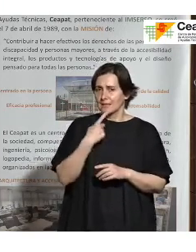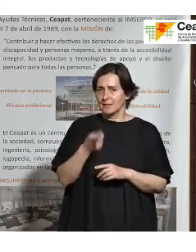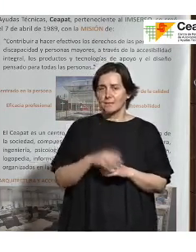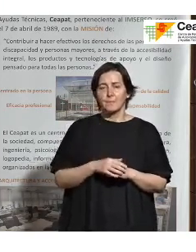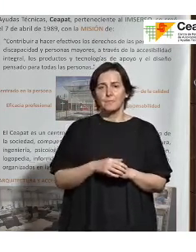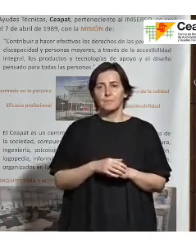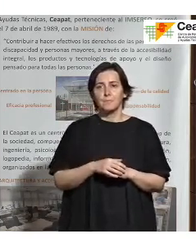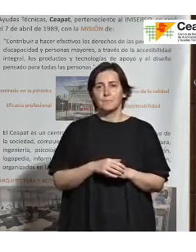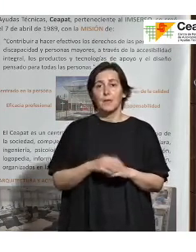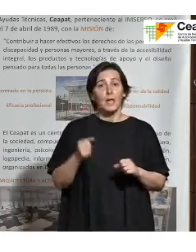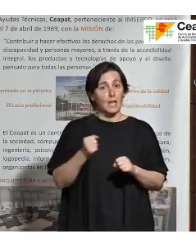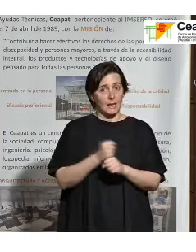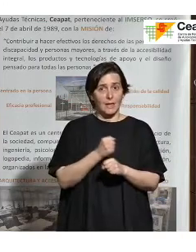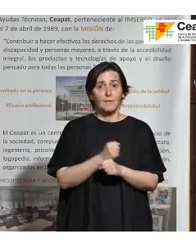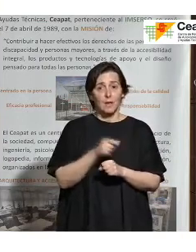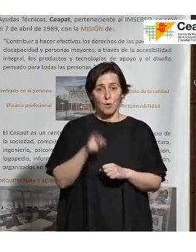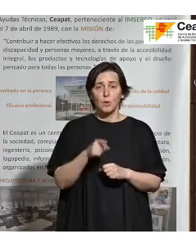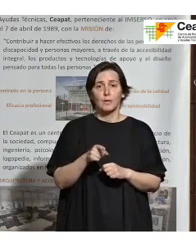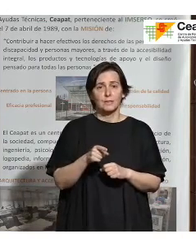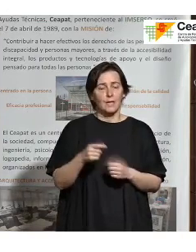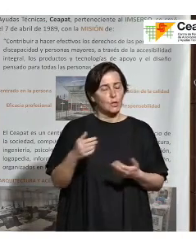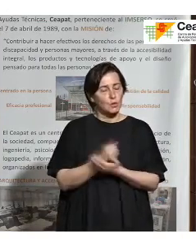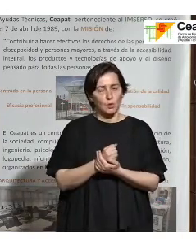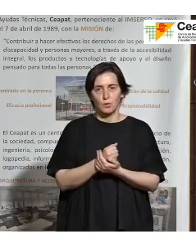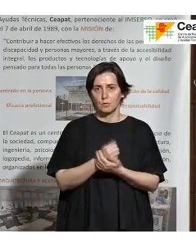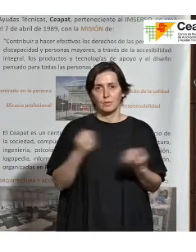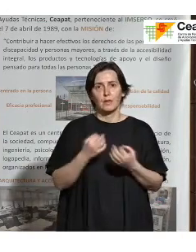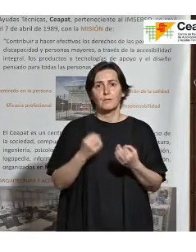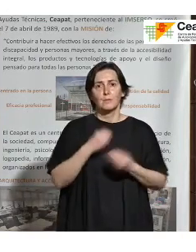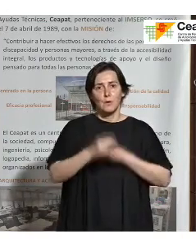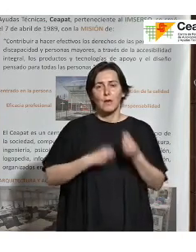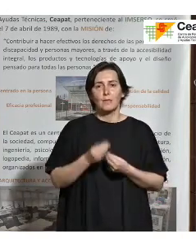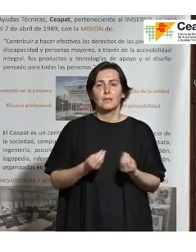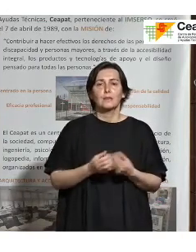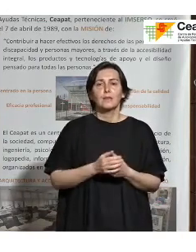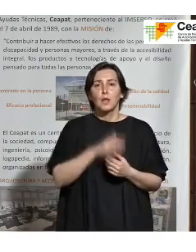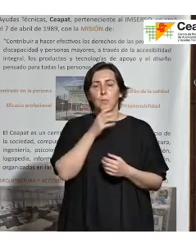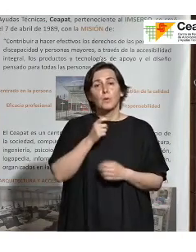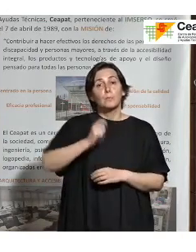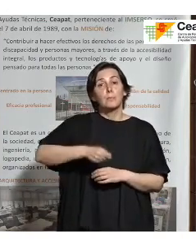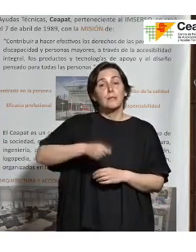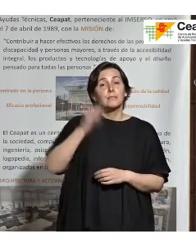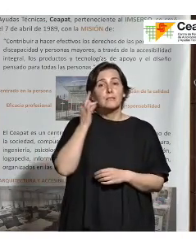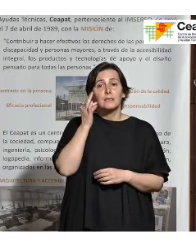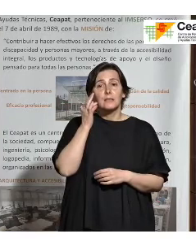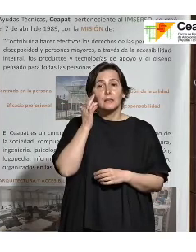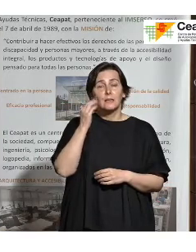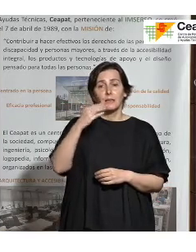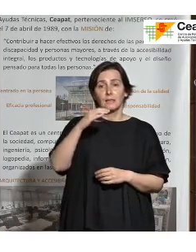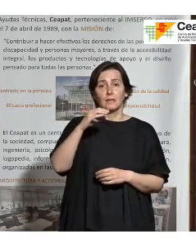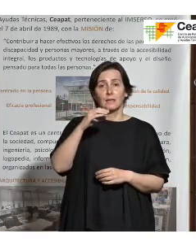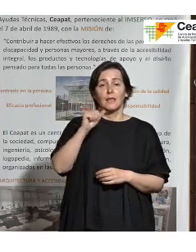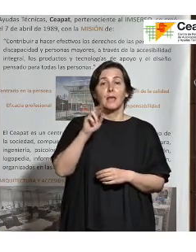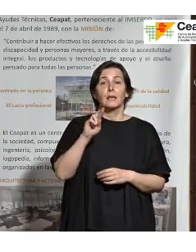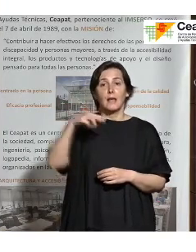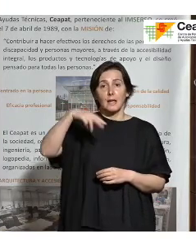ese sentido es una labor que tenemos que hacer todos, tiene razón. yo, bueno, no sé, no, seguramente porque la presidenta, Carmel, ha participado